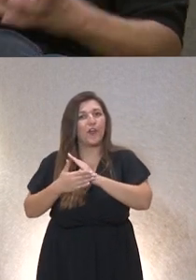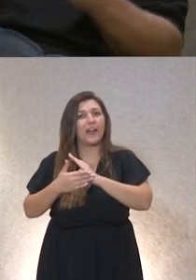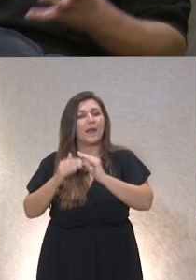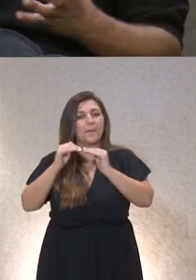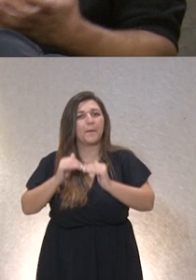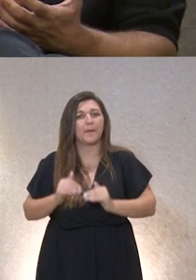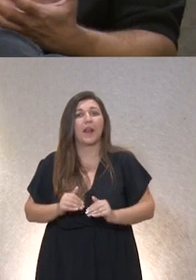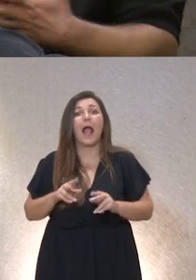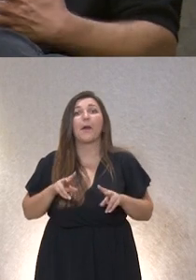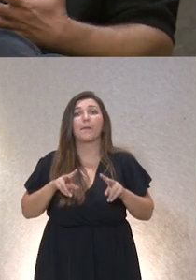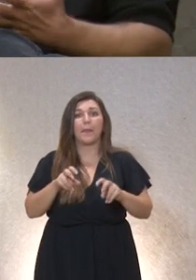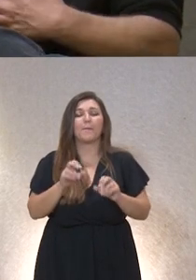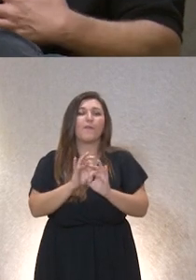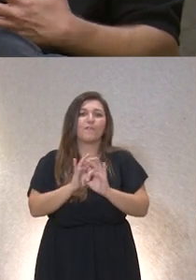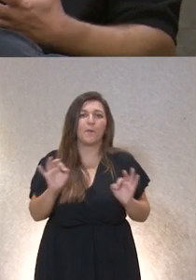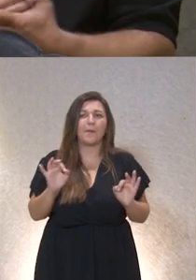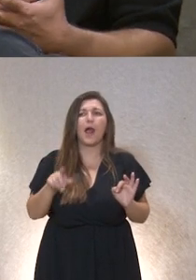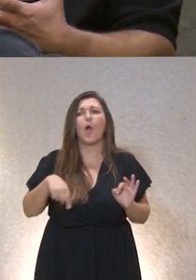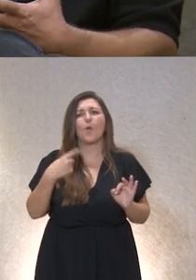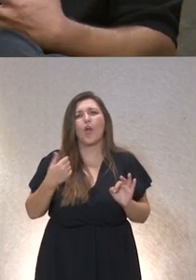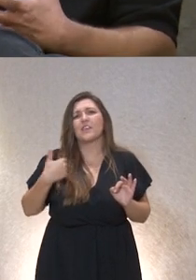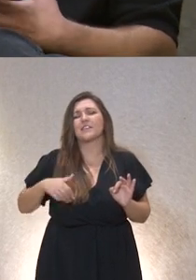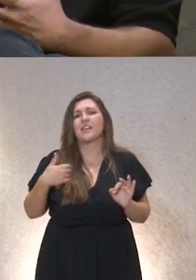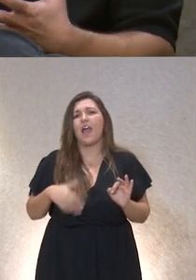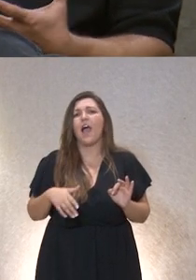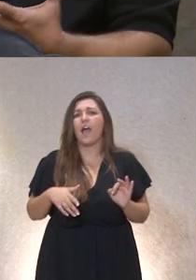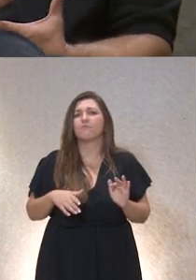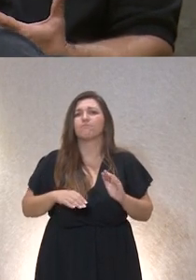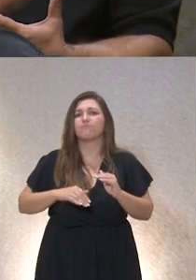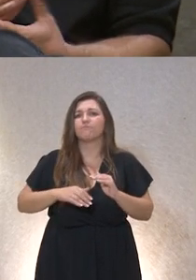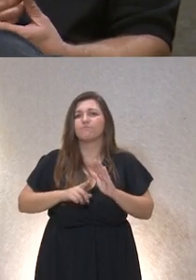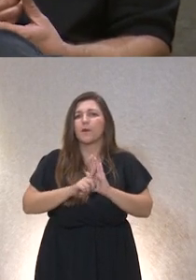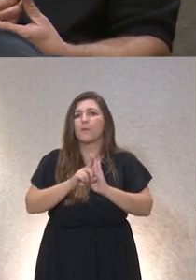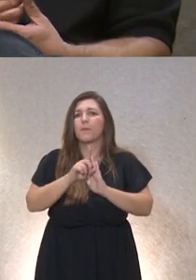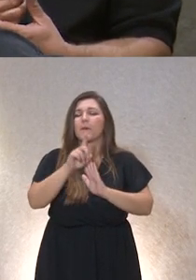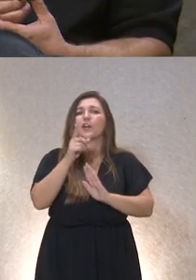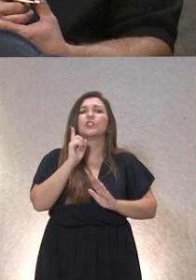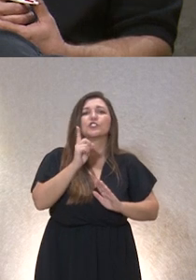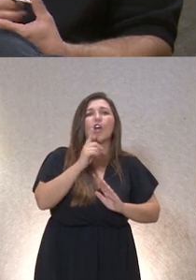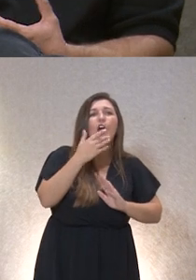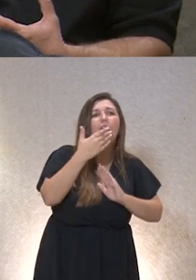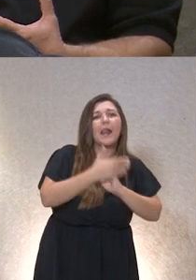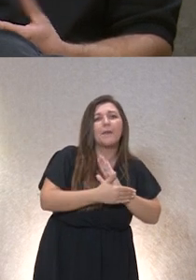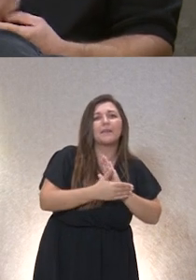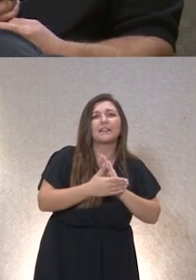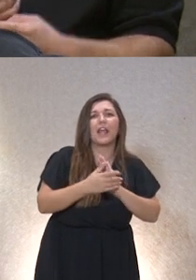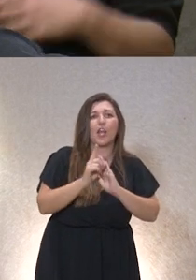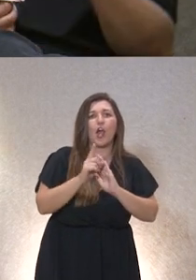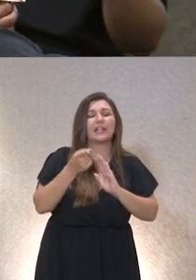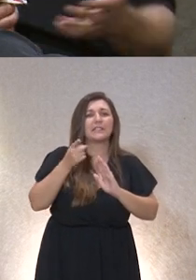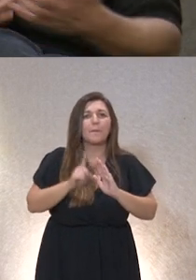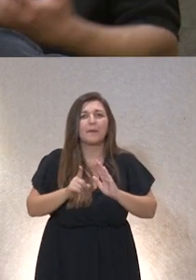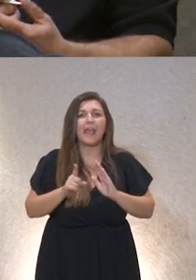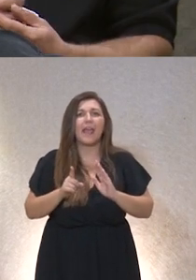al principio es muy formal y luego eso ya va trascendiendo ¿no? ya no solo se queda en ese espacio para hablar de reducción de restricciones sino que salta a los pasillos